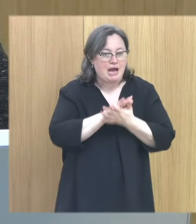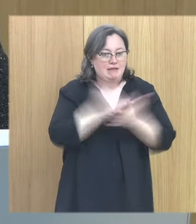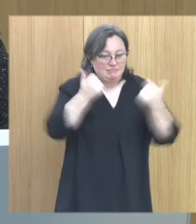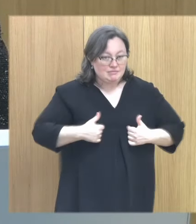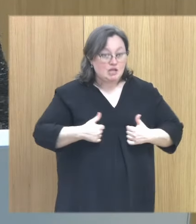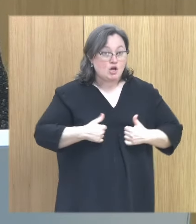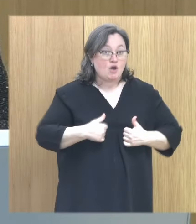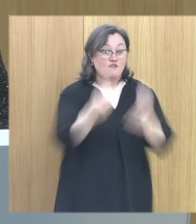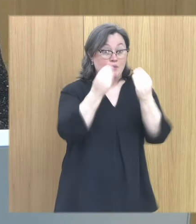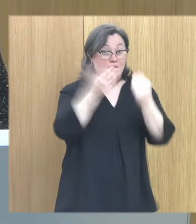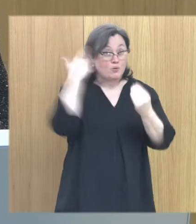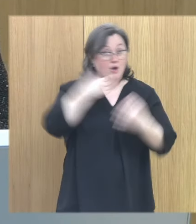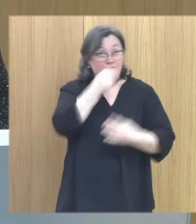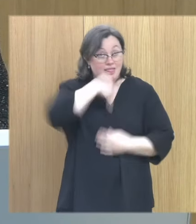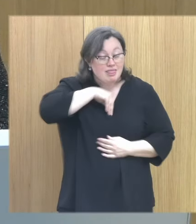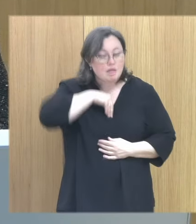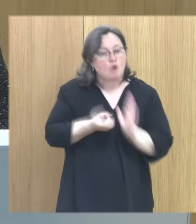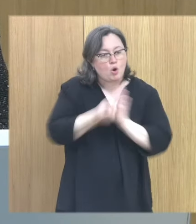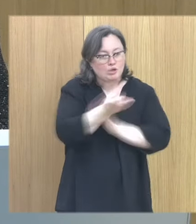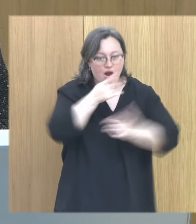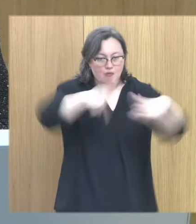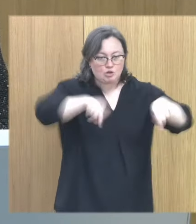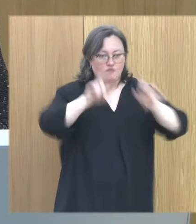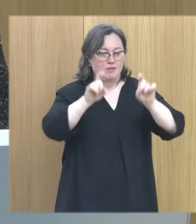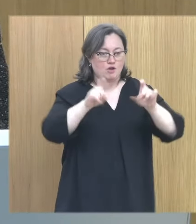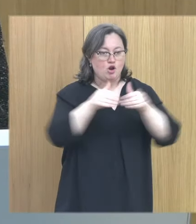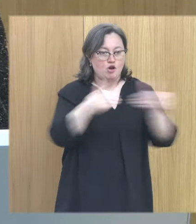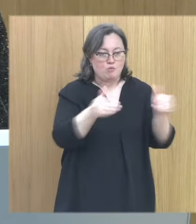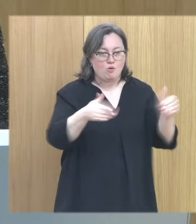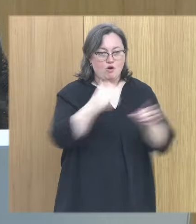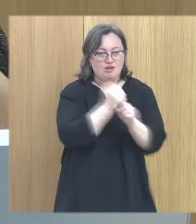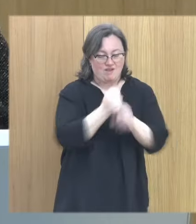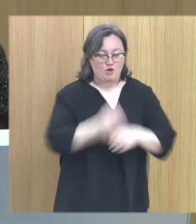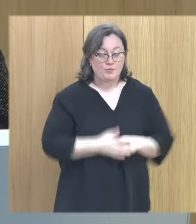lo que a me hubiera gustado saber sobre este tema cuando empecé a trabajar.